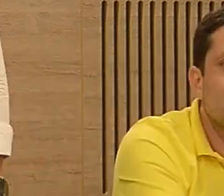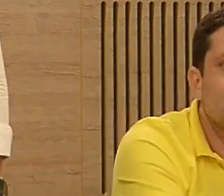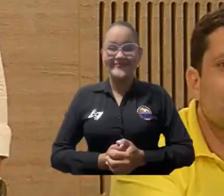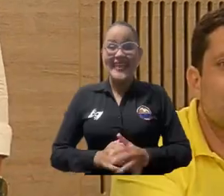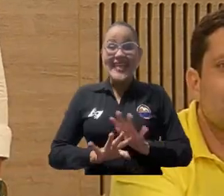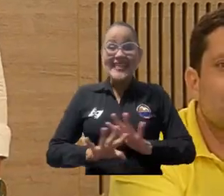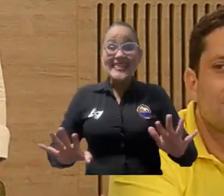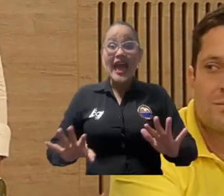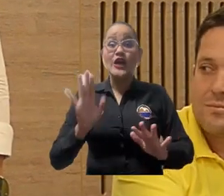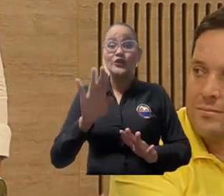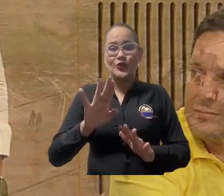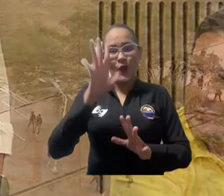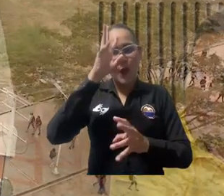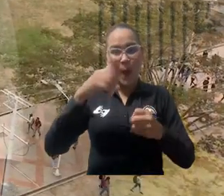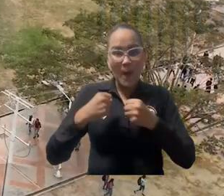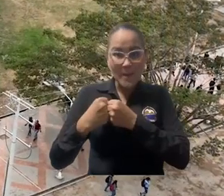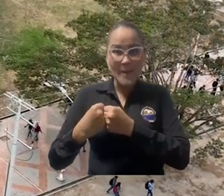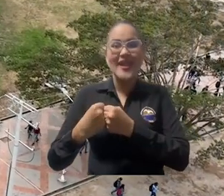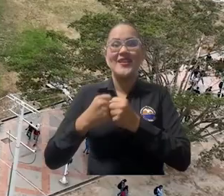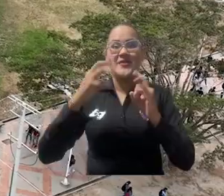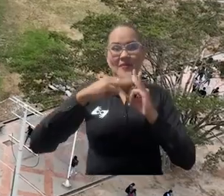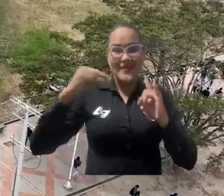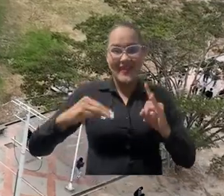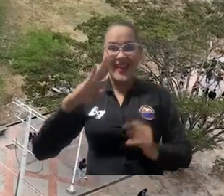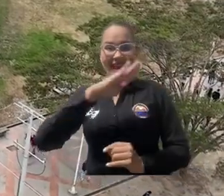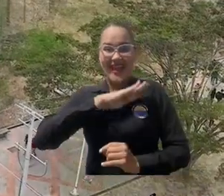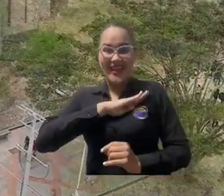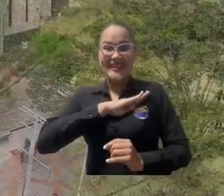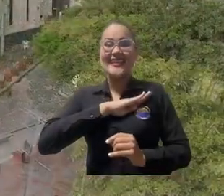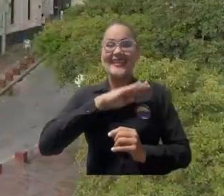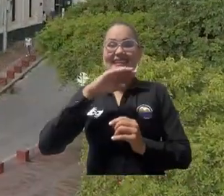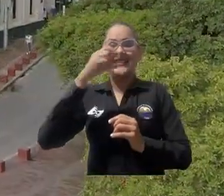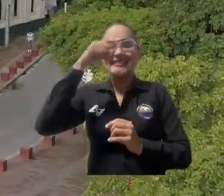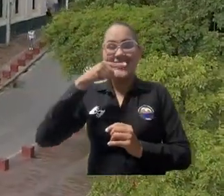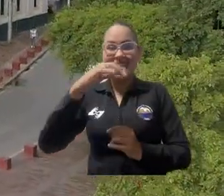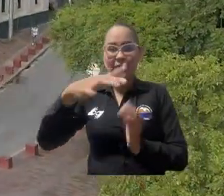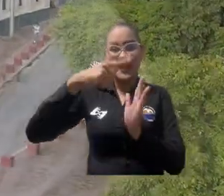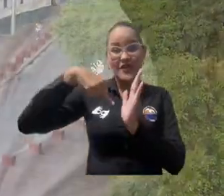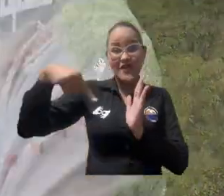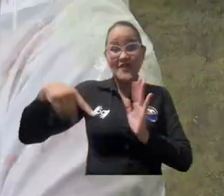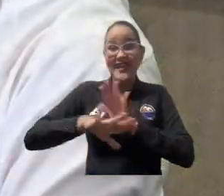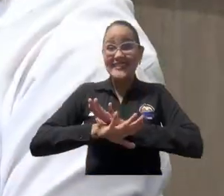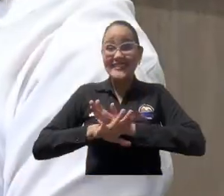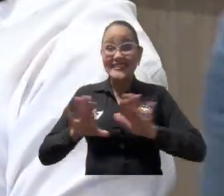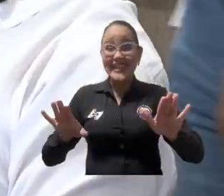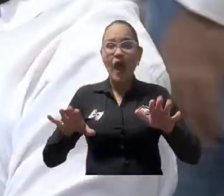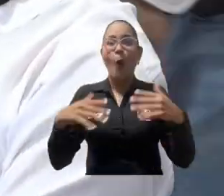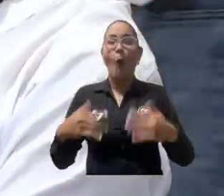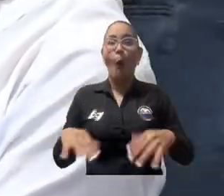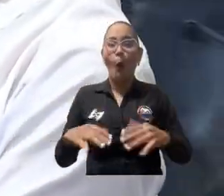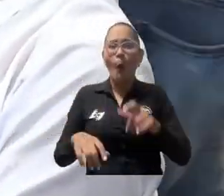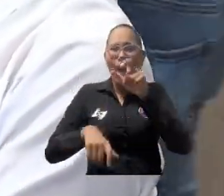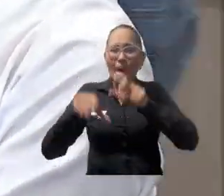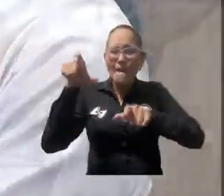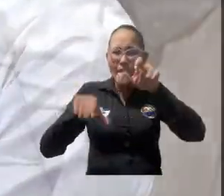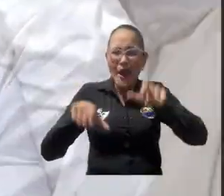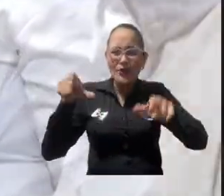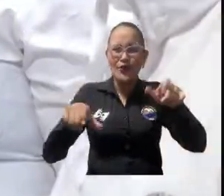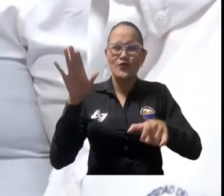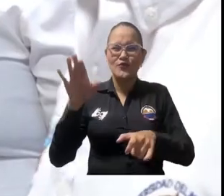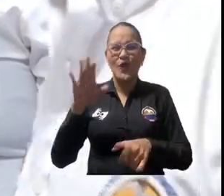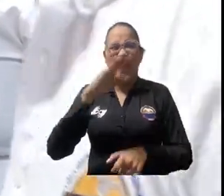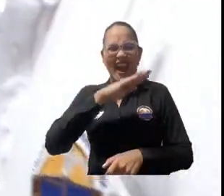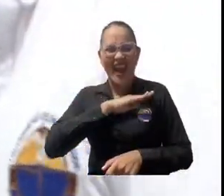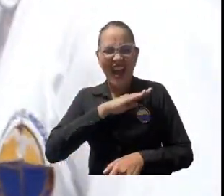Luego de la firma del convenio entre la Universidad del Magdalena y la Alcaldía de Santa Marta, miembros de la comunidad educativa y del gabinete